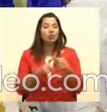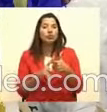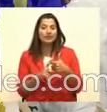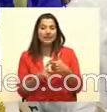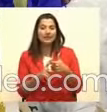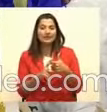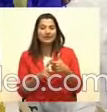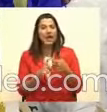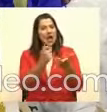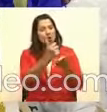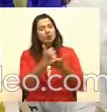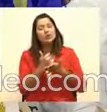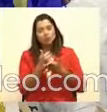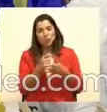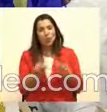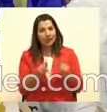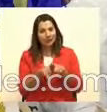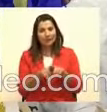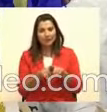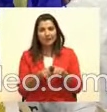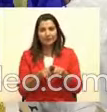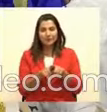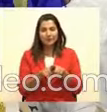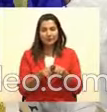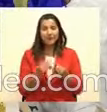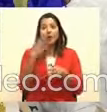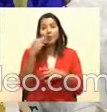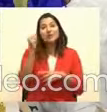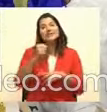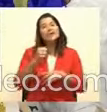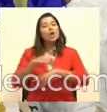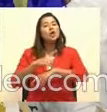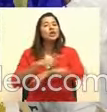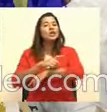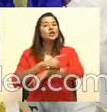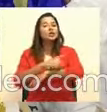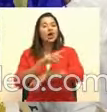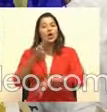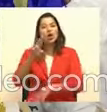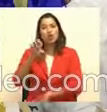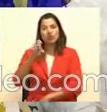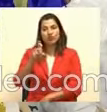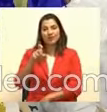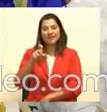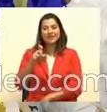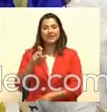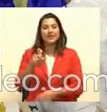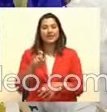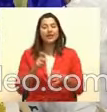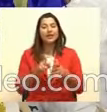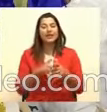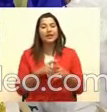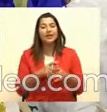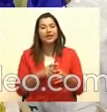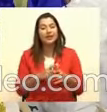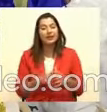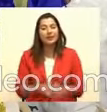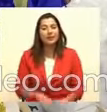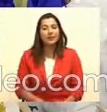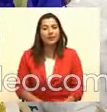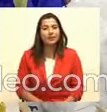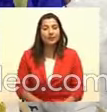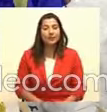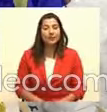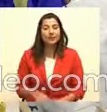nos apoyan eso, porque, sí, un dinosaurio Rex, nos han pedido, esto es un control de play, entonces, aquí yo le, le